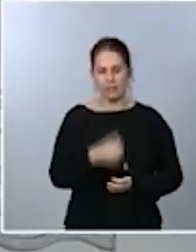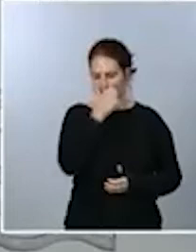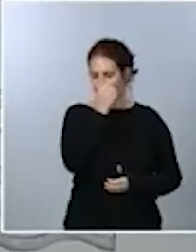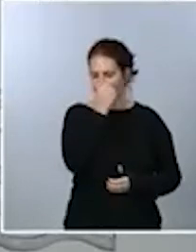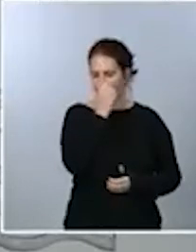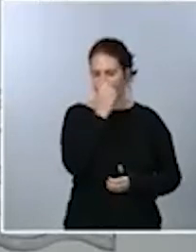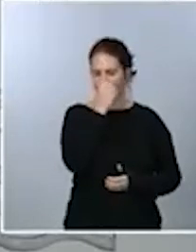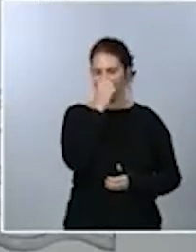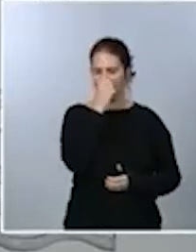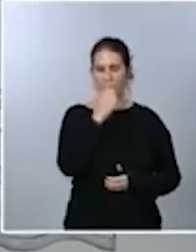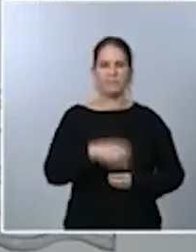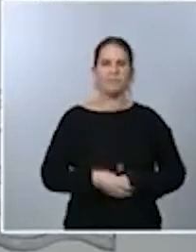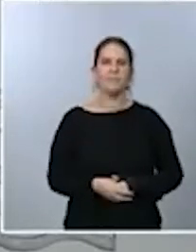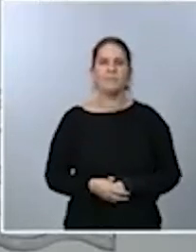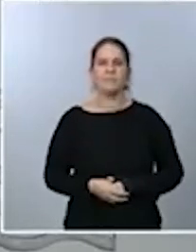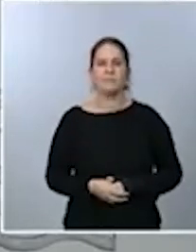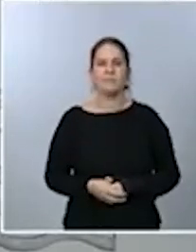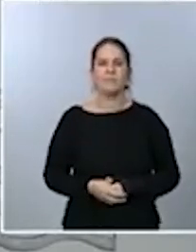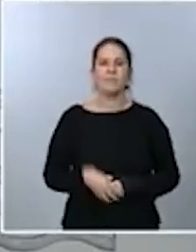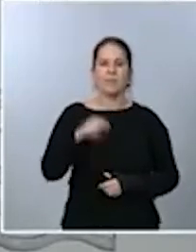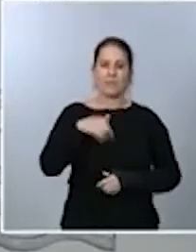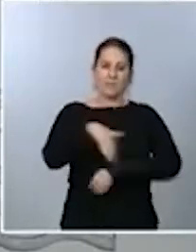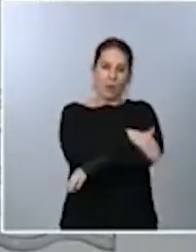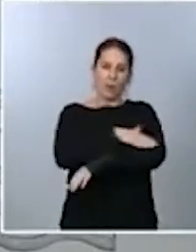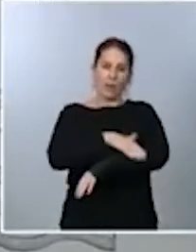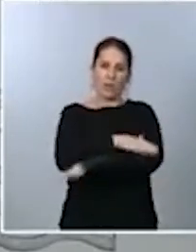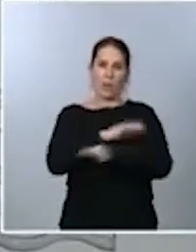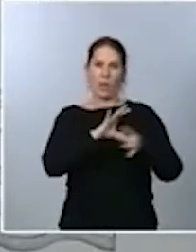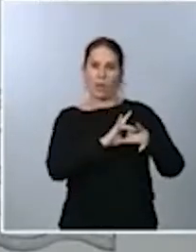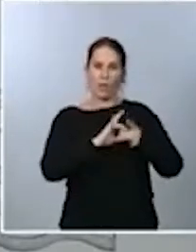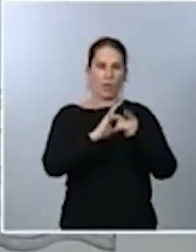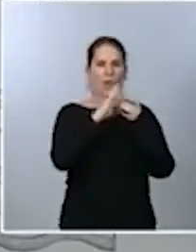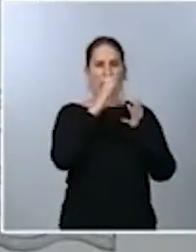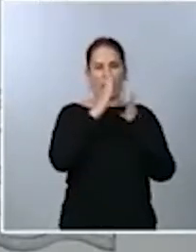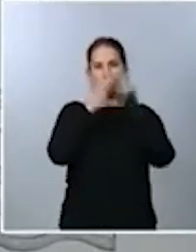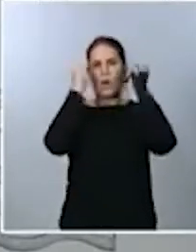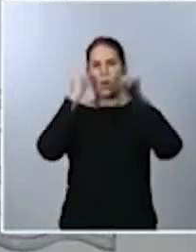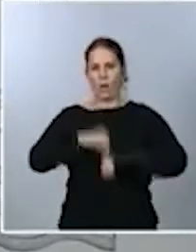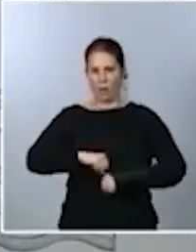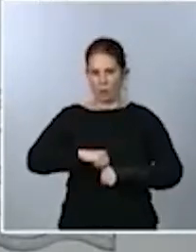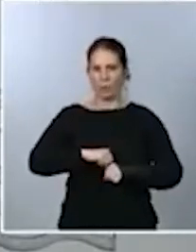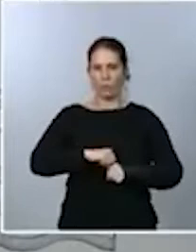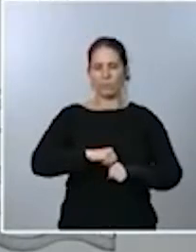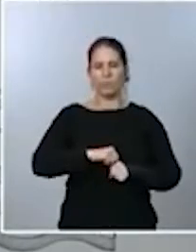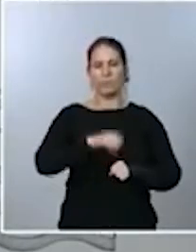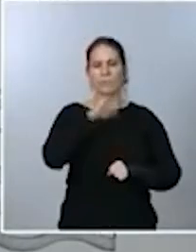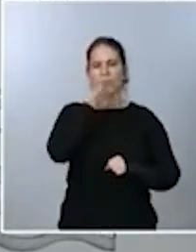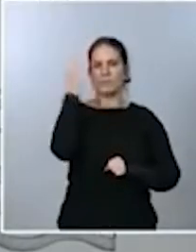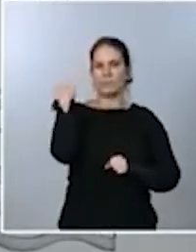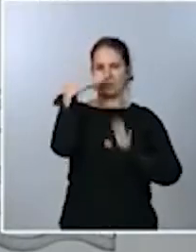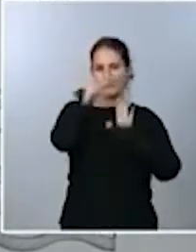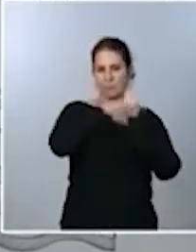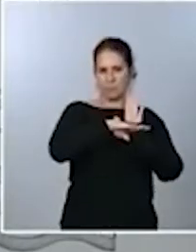de coalición tiene un acuerdo programático, que es el que hizo posible su composición, donde se